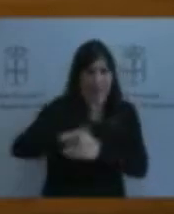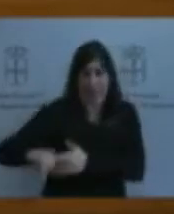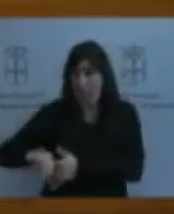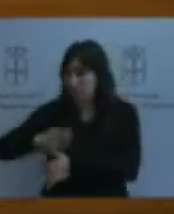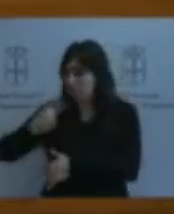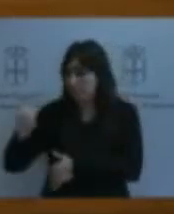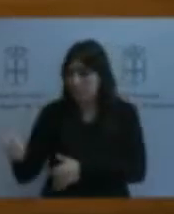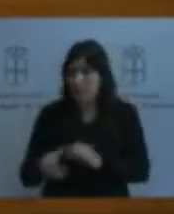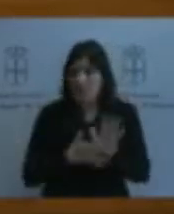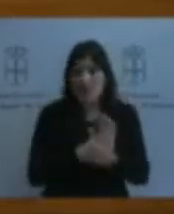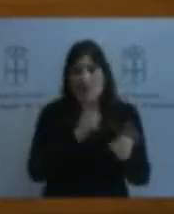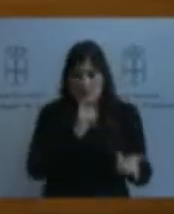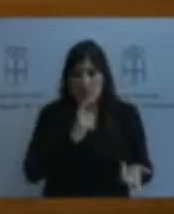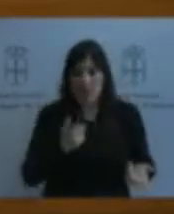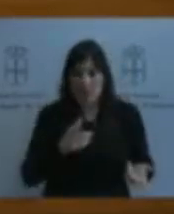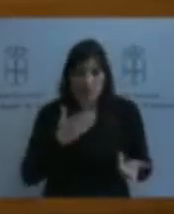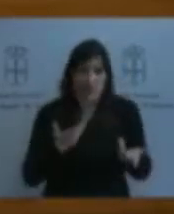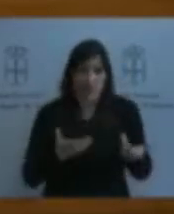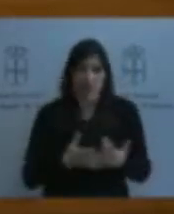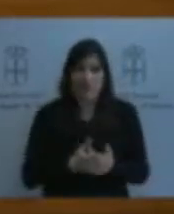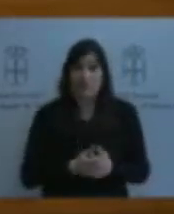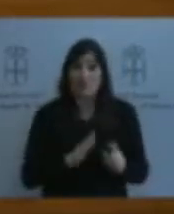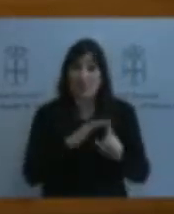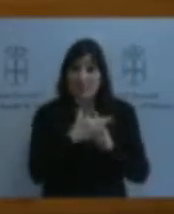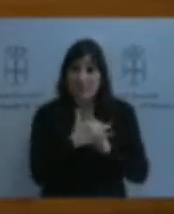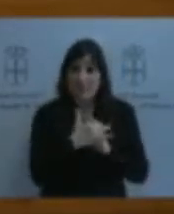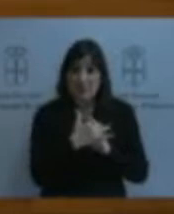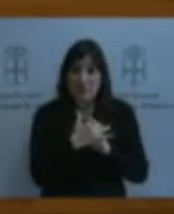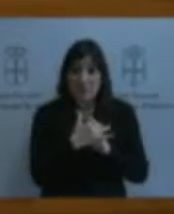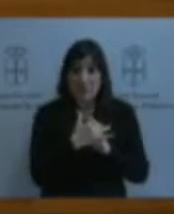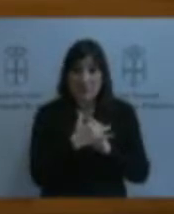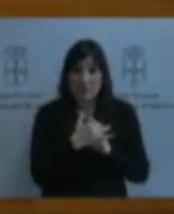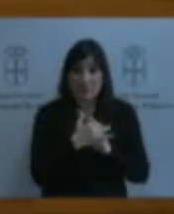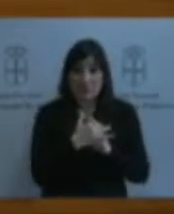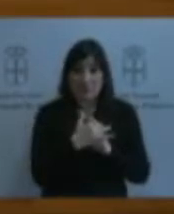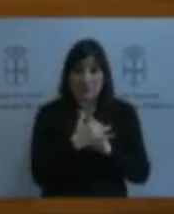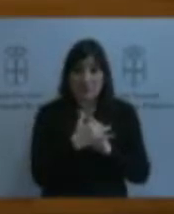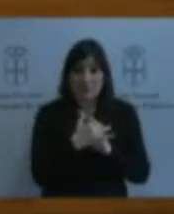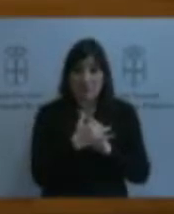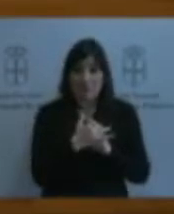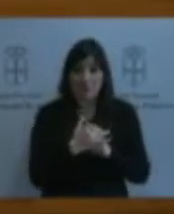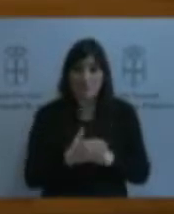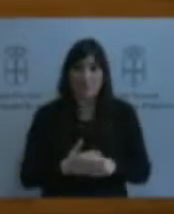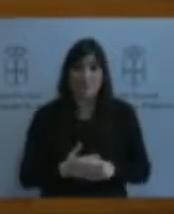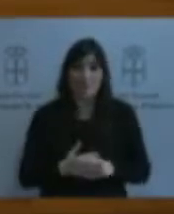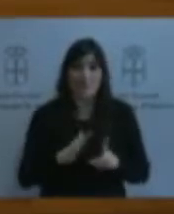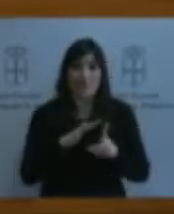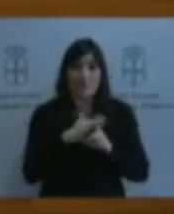Esta situación, la situación que está sufriendo el sector artesano